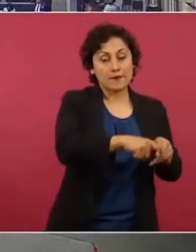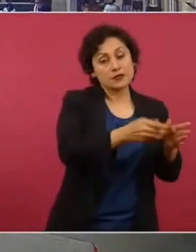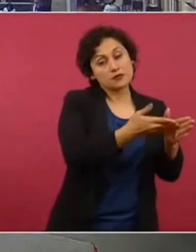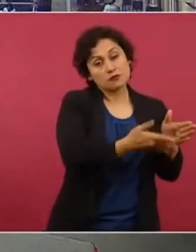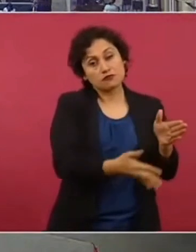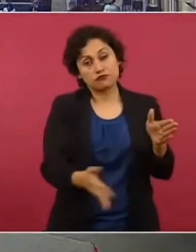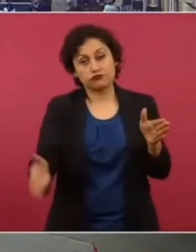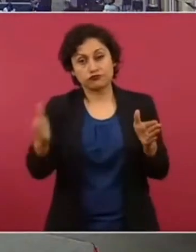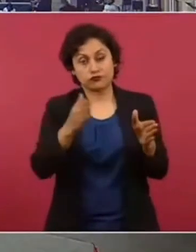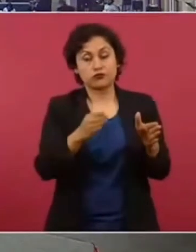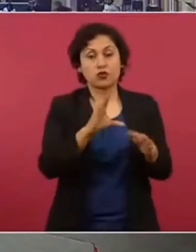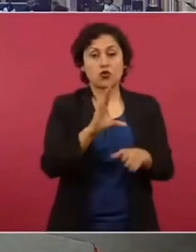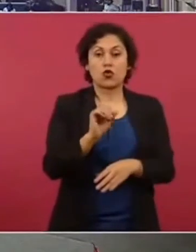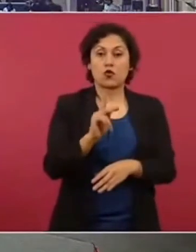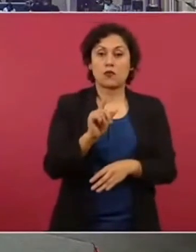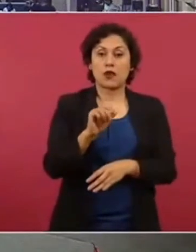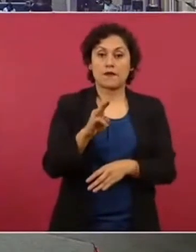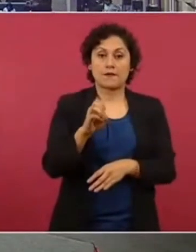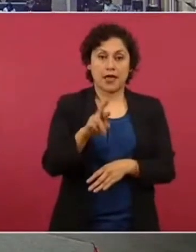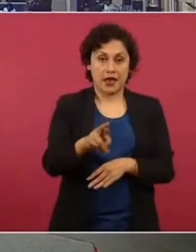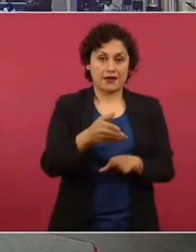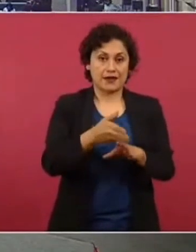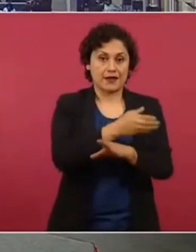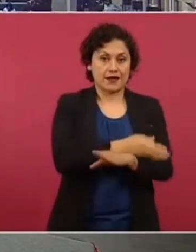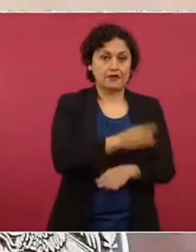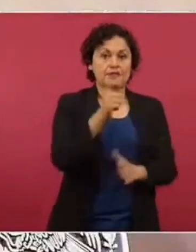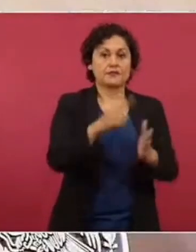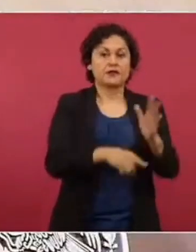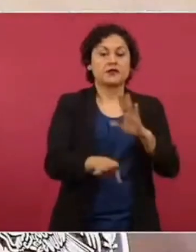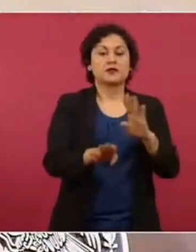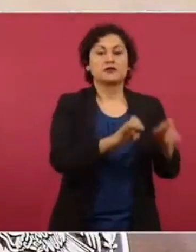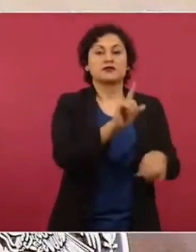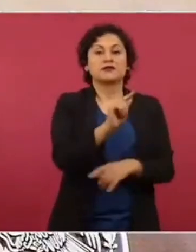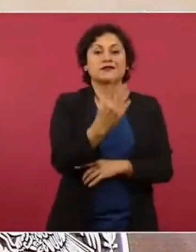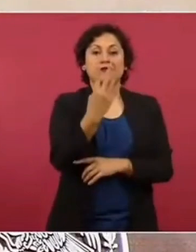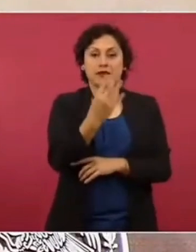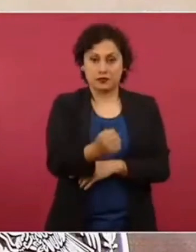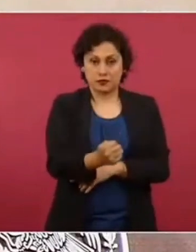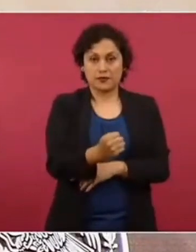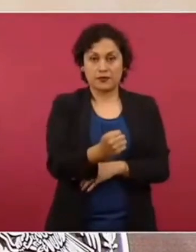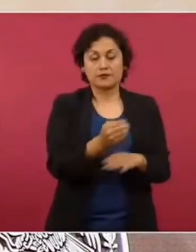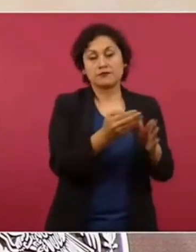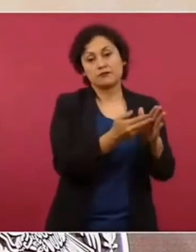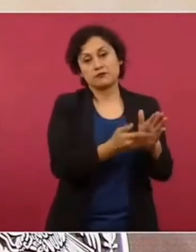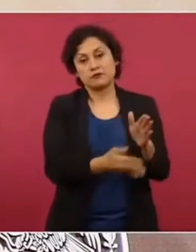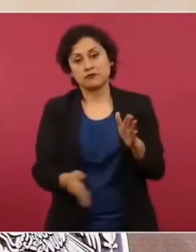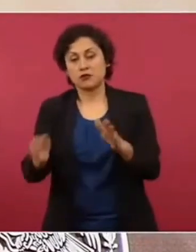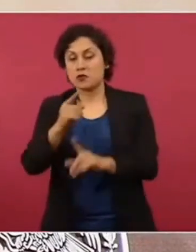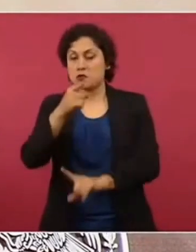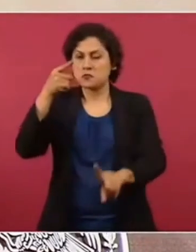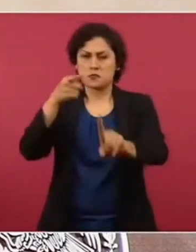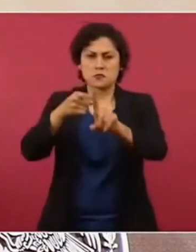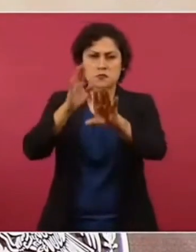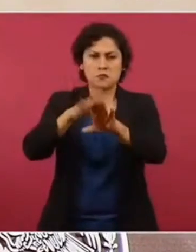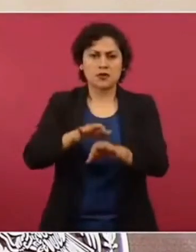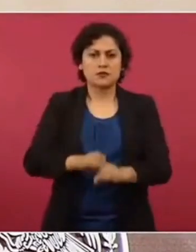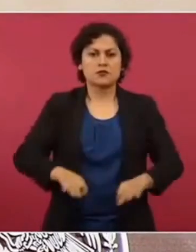como INSS Coplamar en el 79, uno de los elementos más importantes es la acción comunitaria. Y en ese